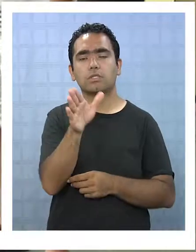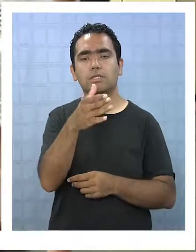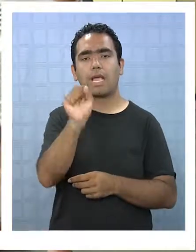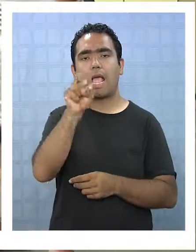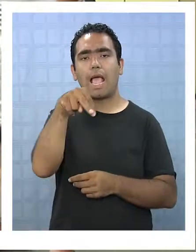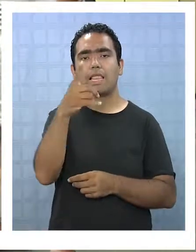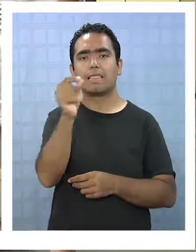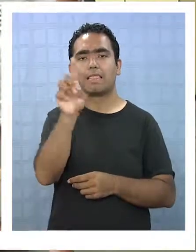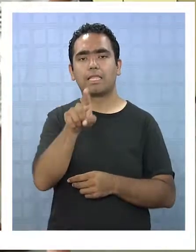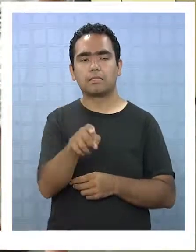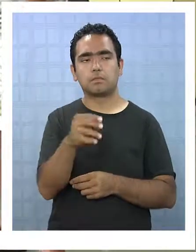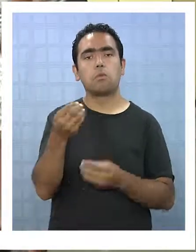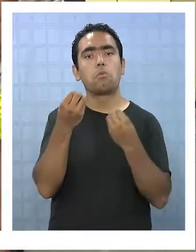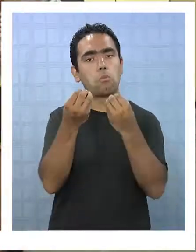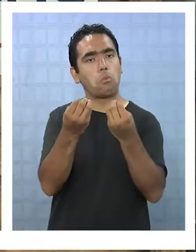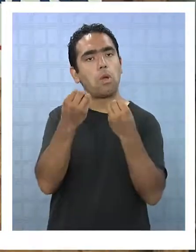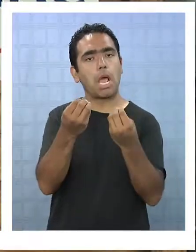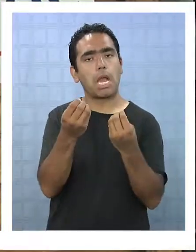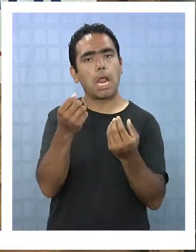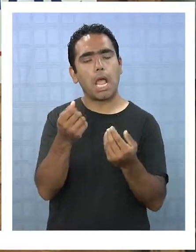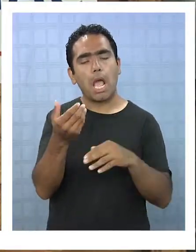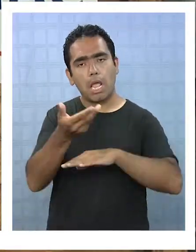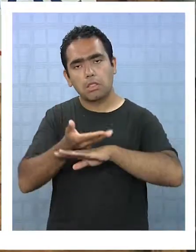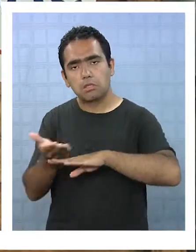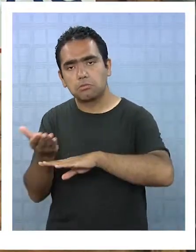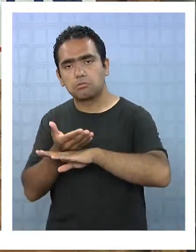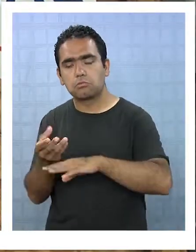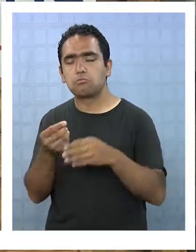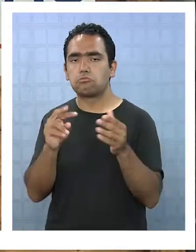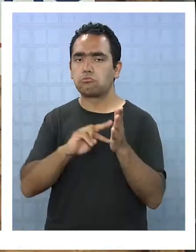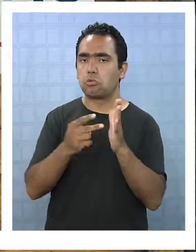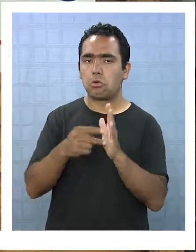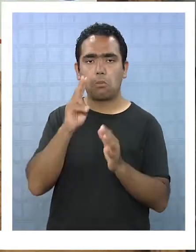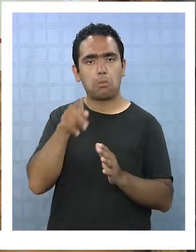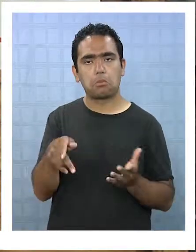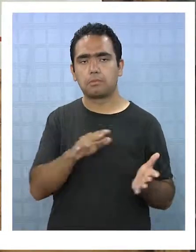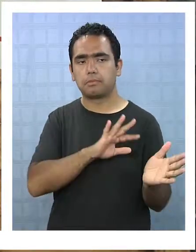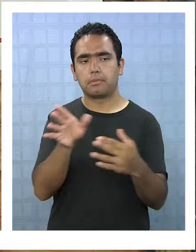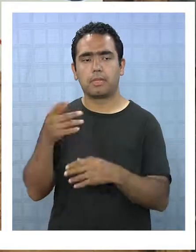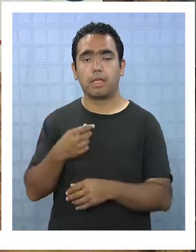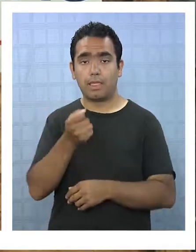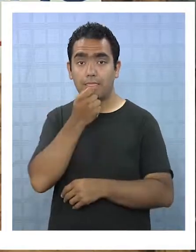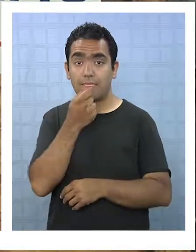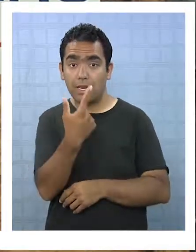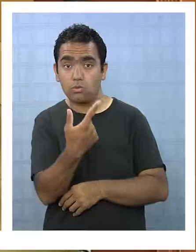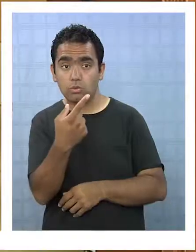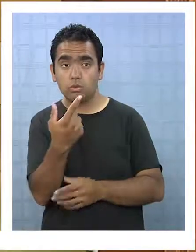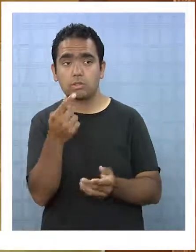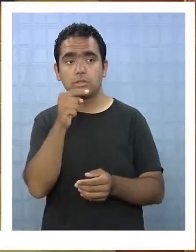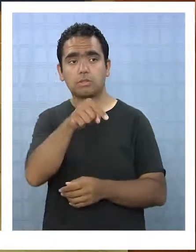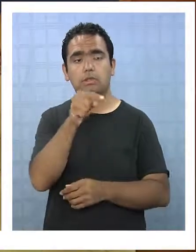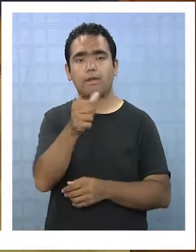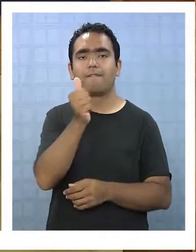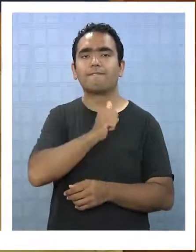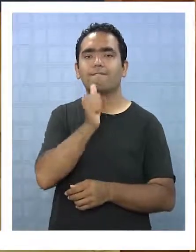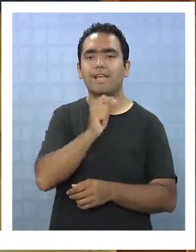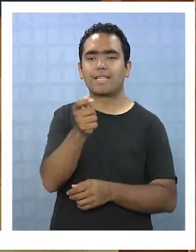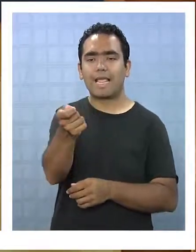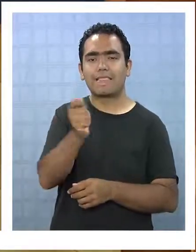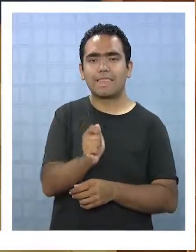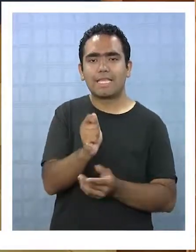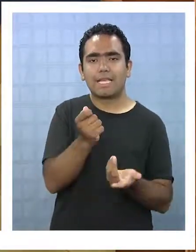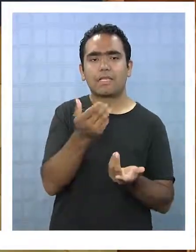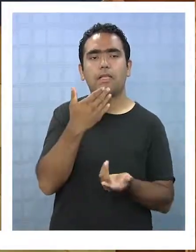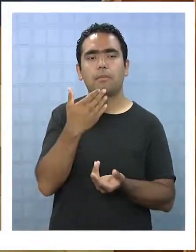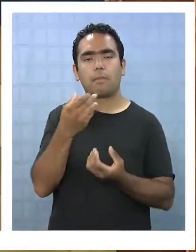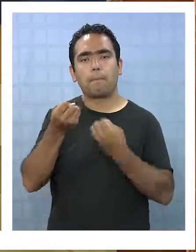buena, buena atención, ¿sí? No tengo ningún problema. Las denuncias de CERNAC están referidas a la falta de ticket, pérdida de